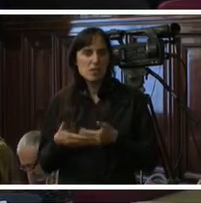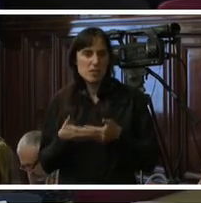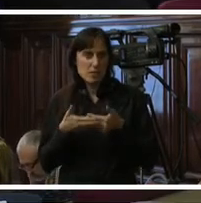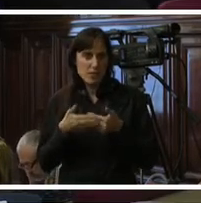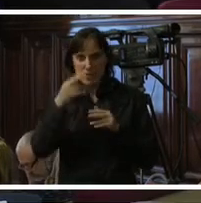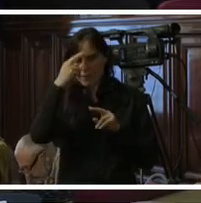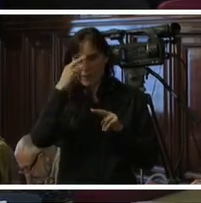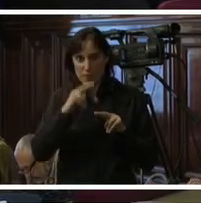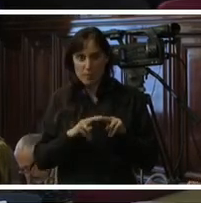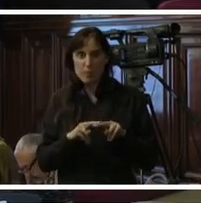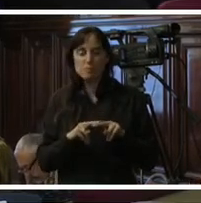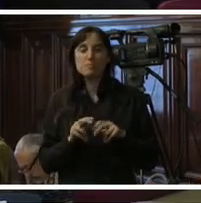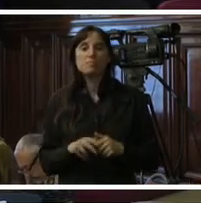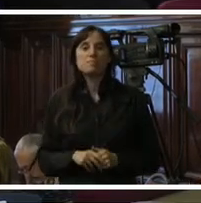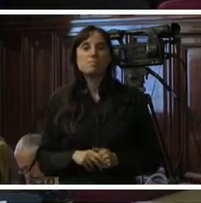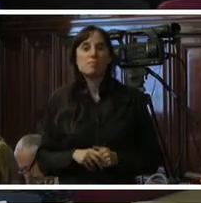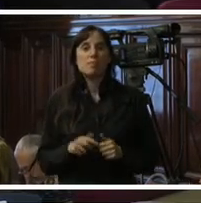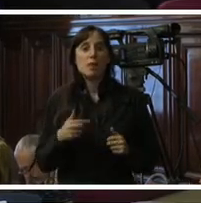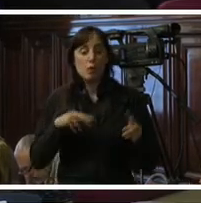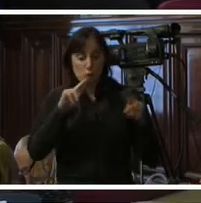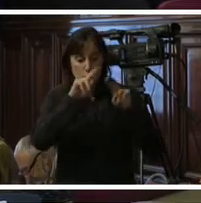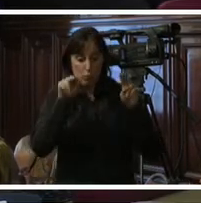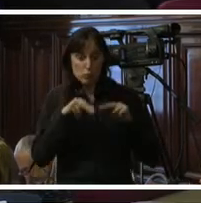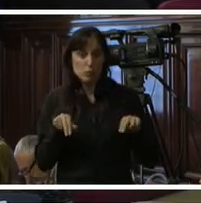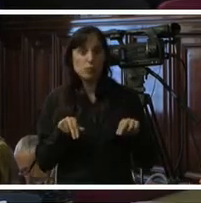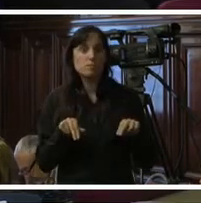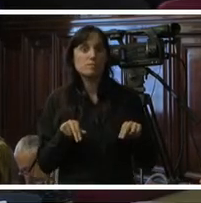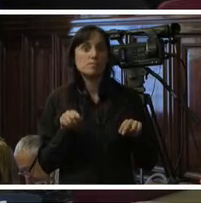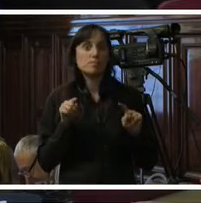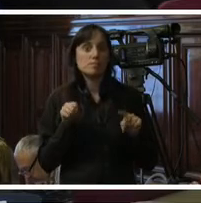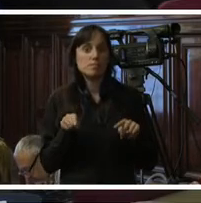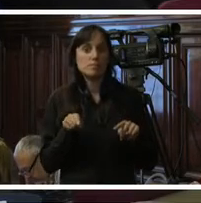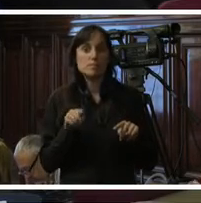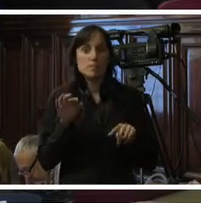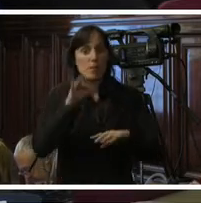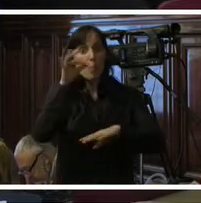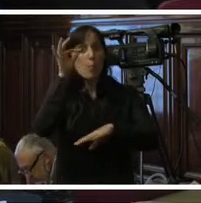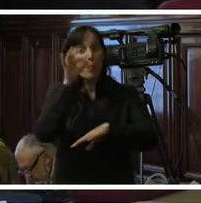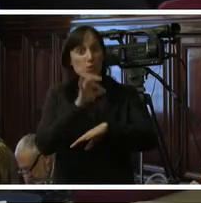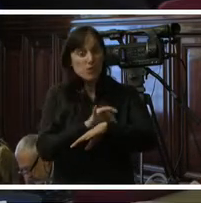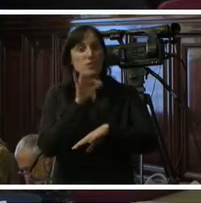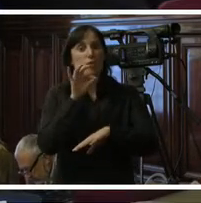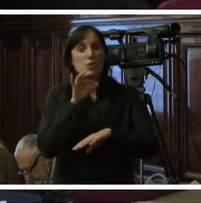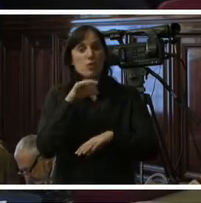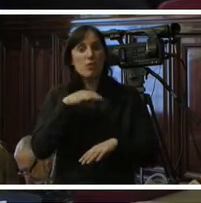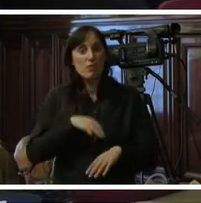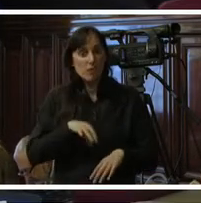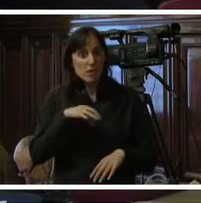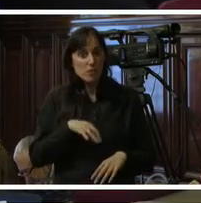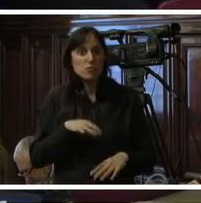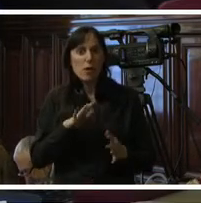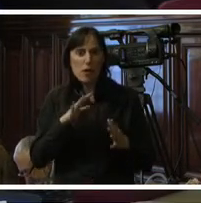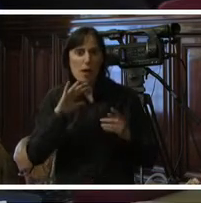como conclusión yo diría que diríamos que así como el mosquito que transmite el virus encontró condiciones